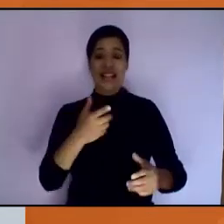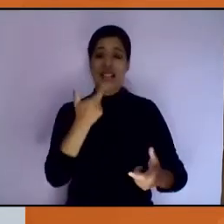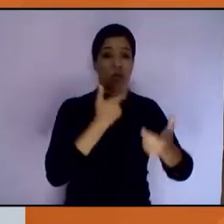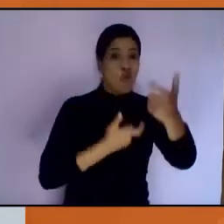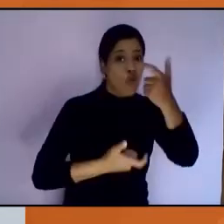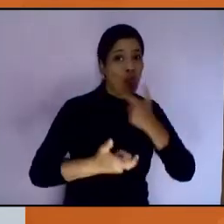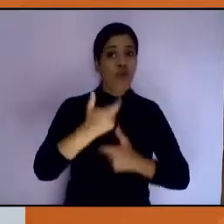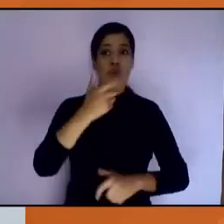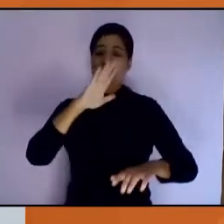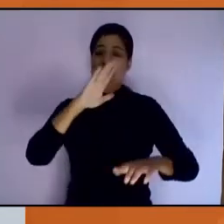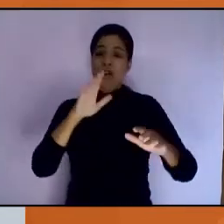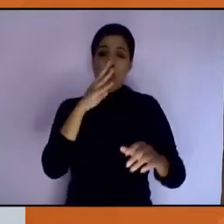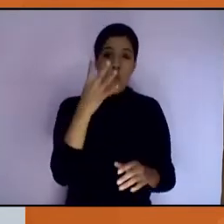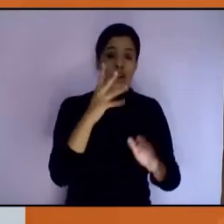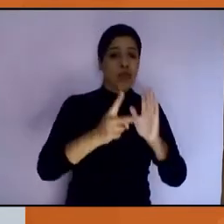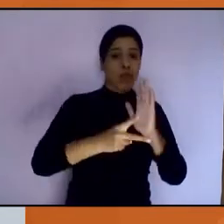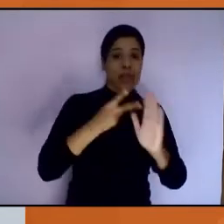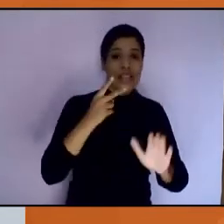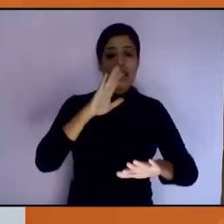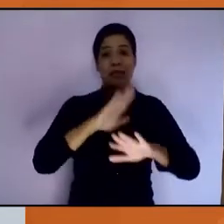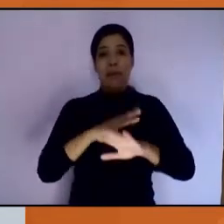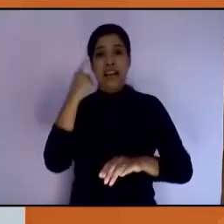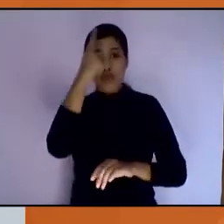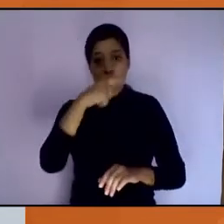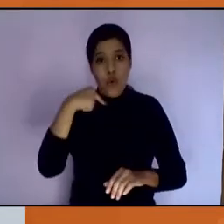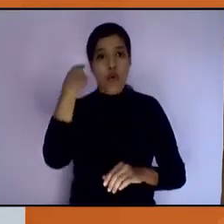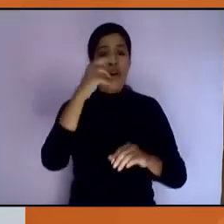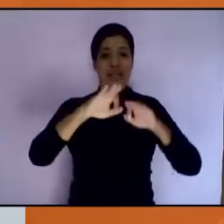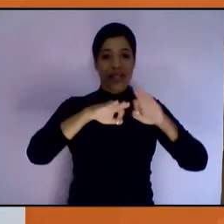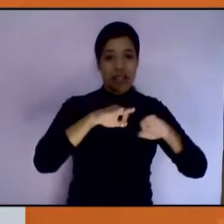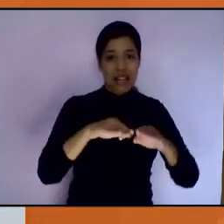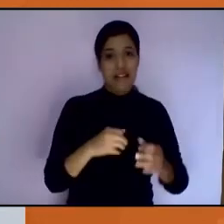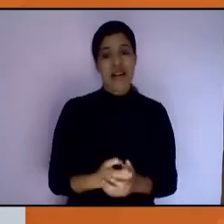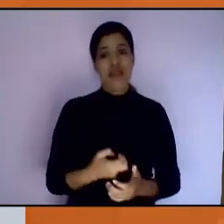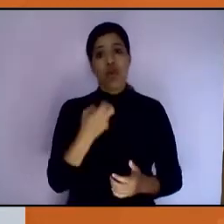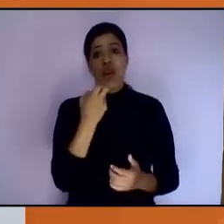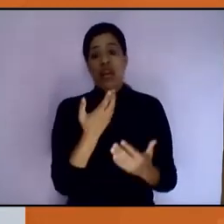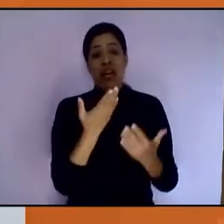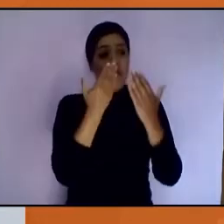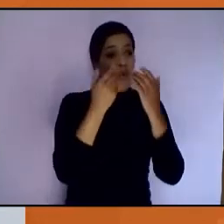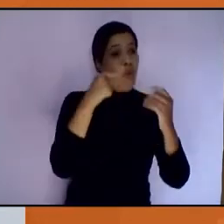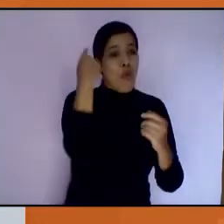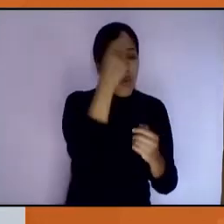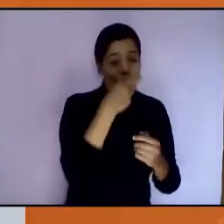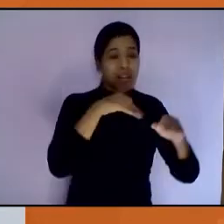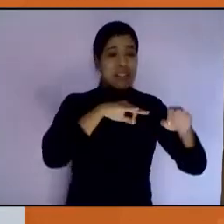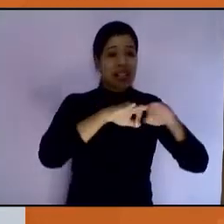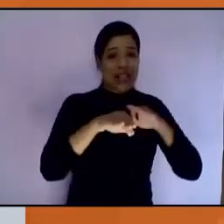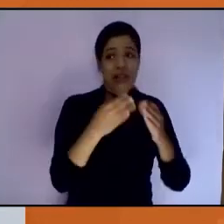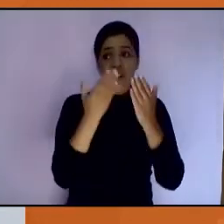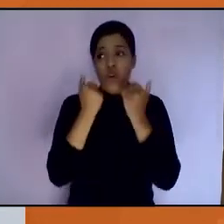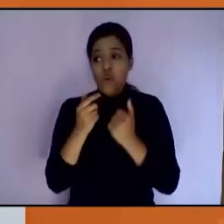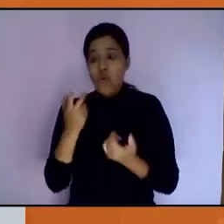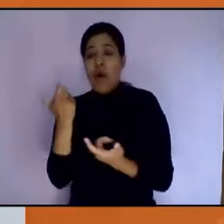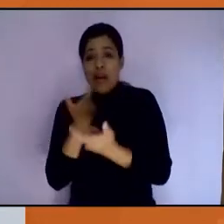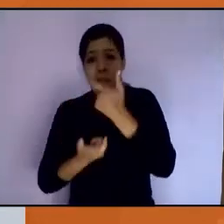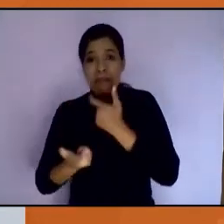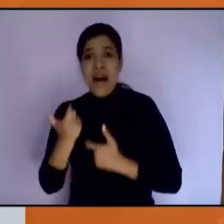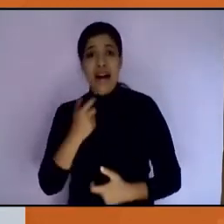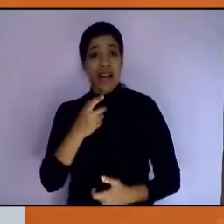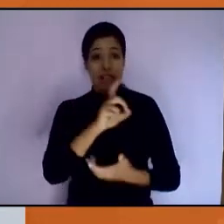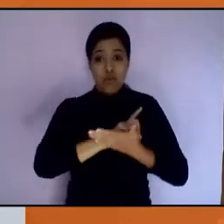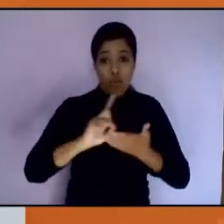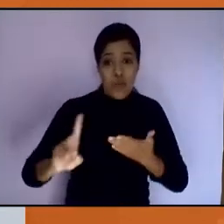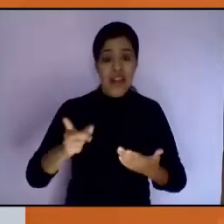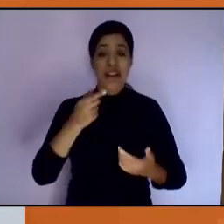por las labores del hogar y trabajos de cuidado no remunerados, deben ser distribuidos entre todas y todos porque es un derecho para las mujeres, niñas y